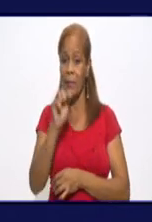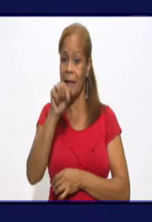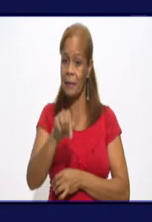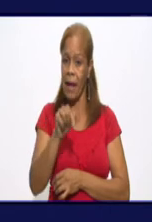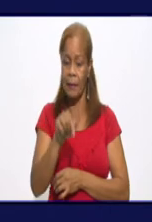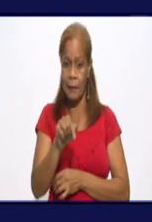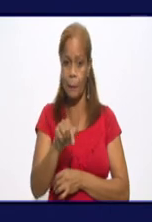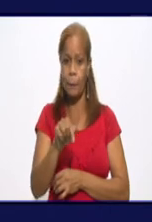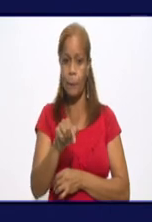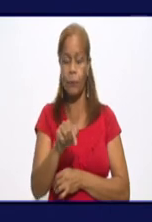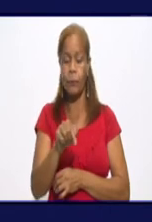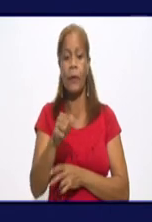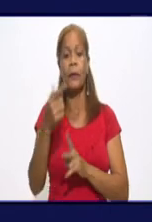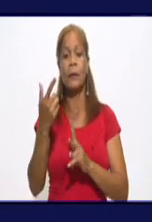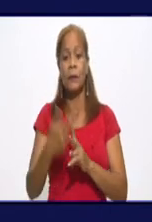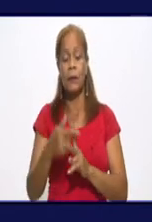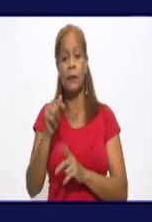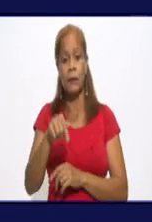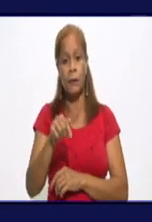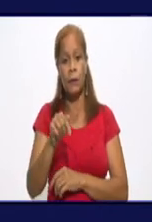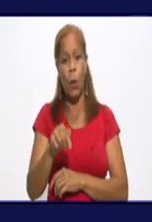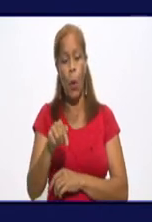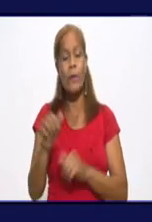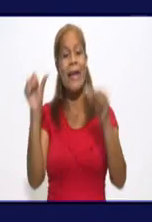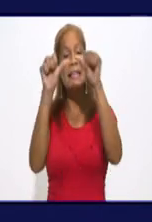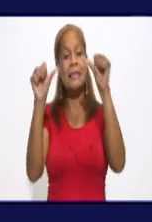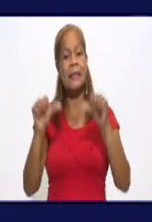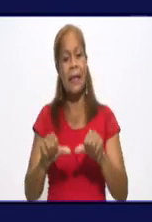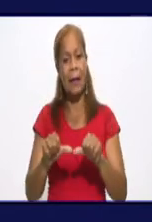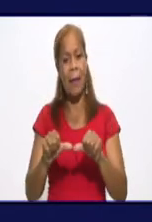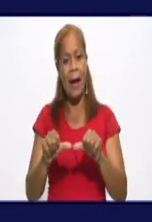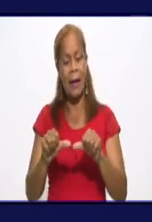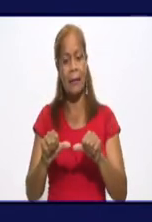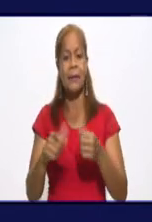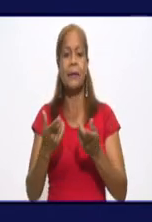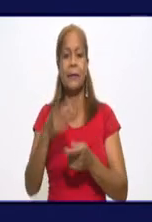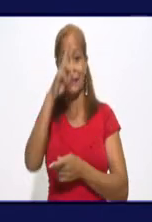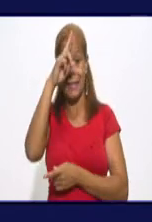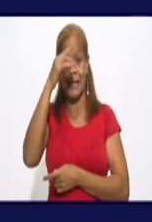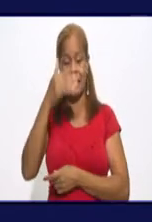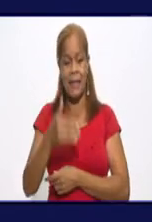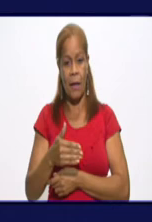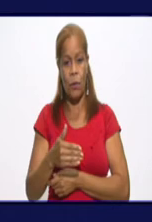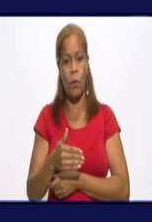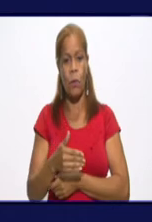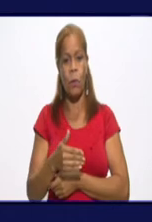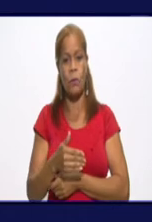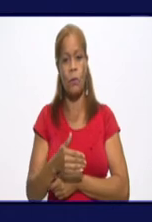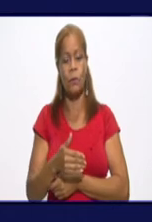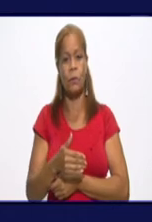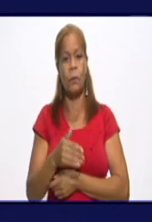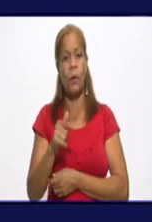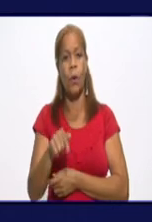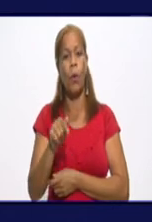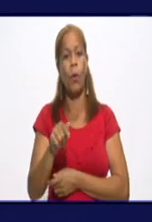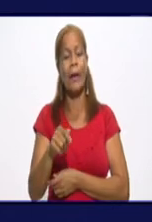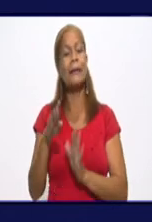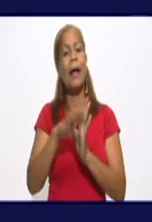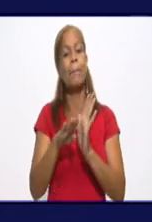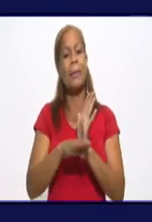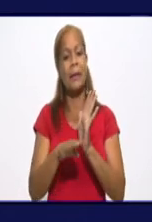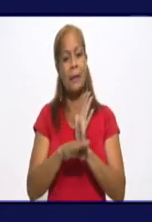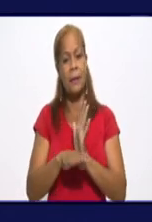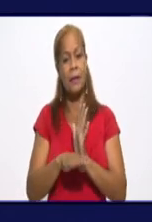ha ido mutando, y aún incluso el sistema de salud, con esa decisión que se ha tomado por el país de la